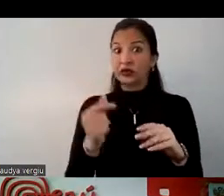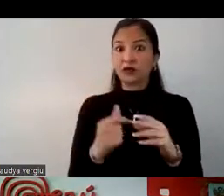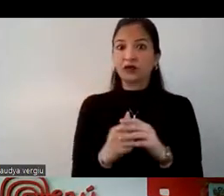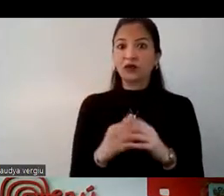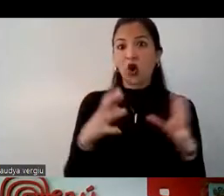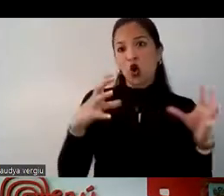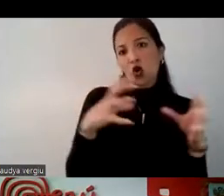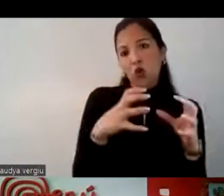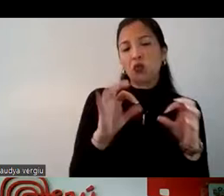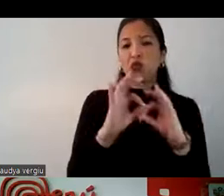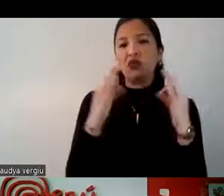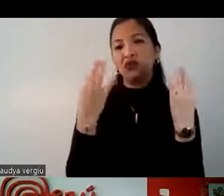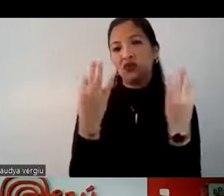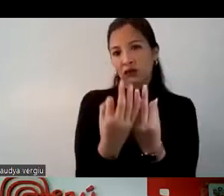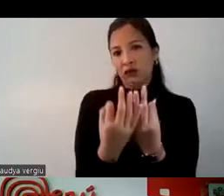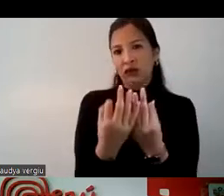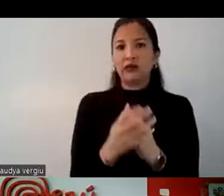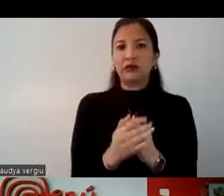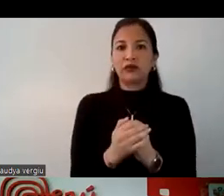o va una familia, ¿no?